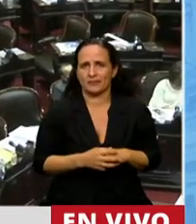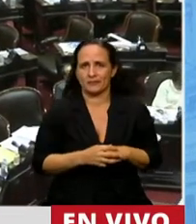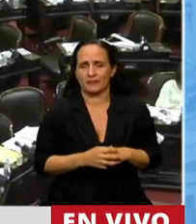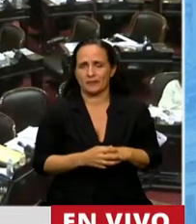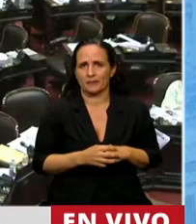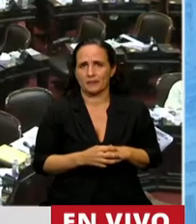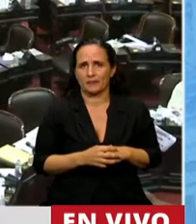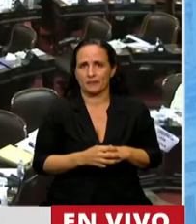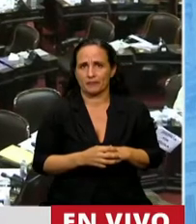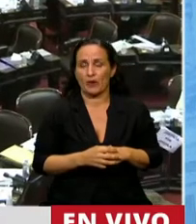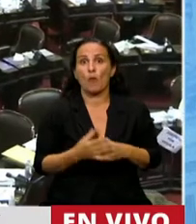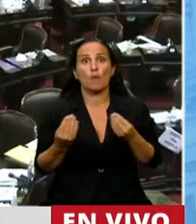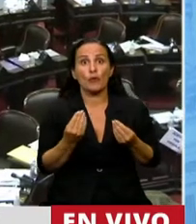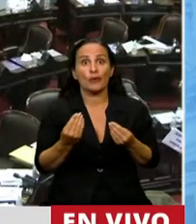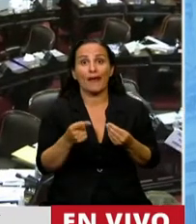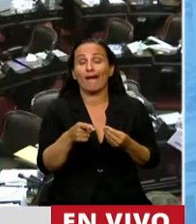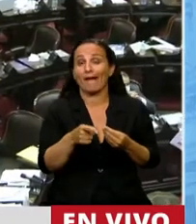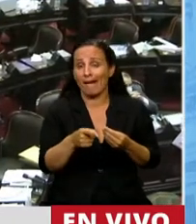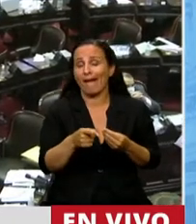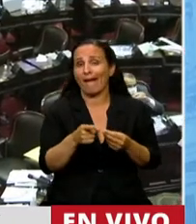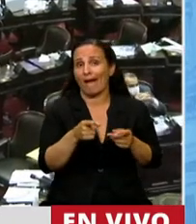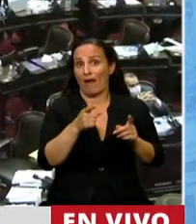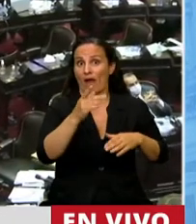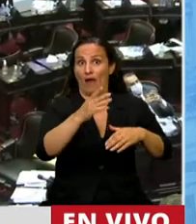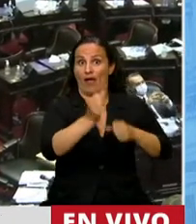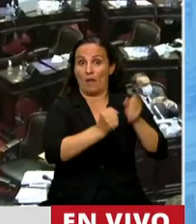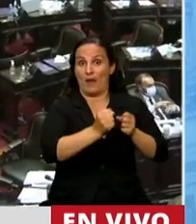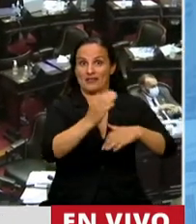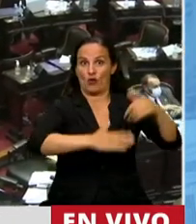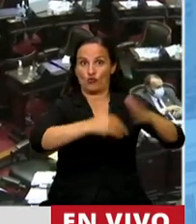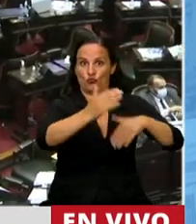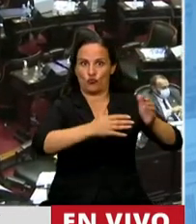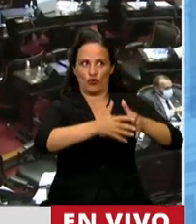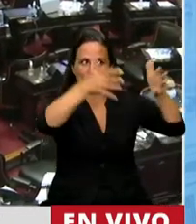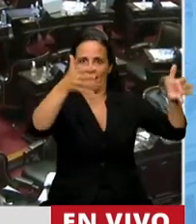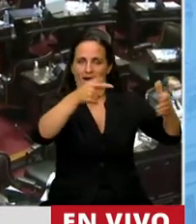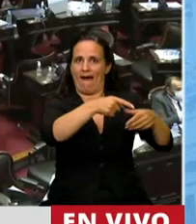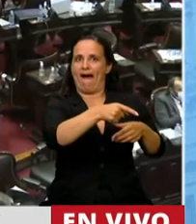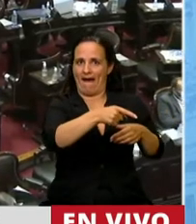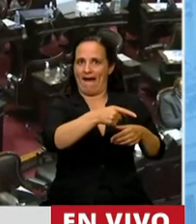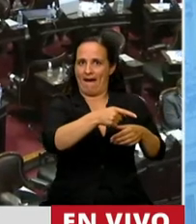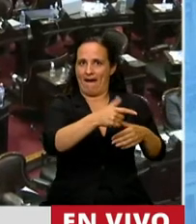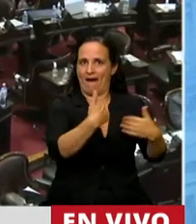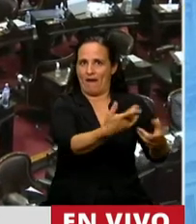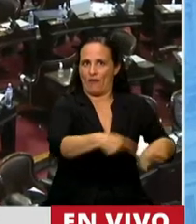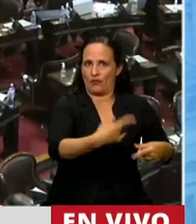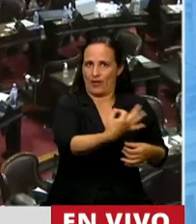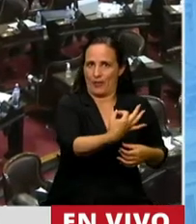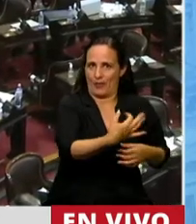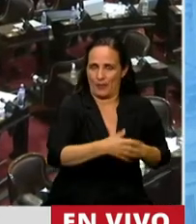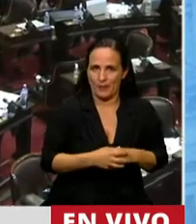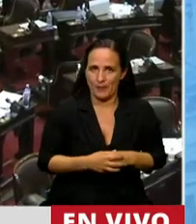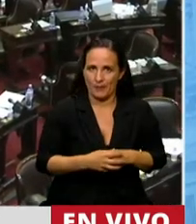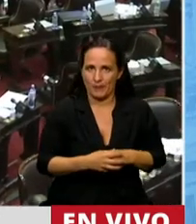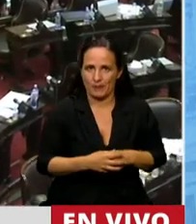a beneficiar también las grandes constructoras. Beneficios, por ejemplo, como la eximisión